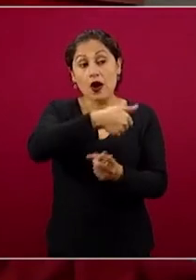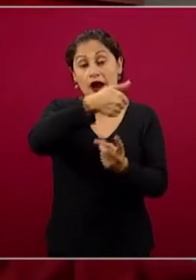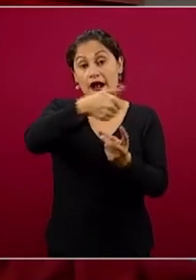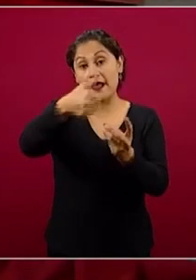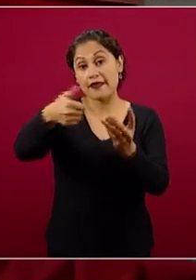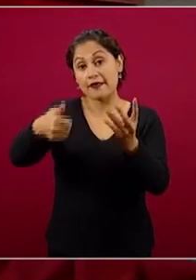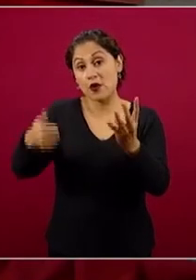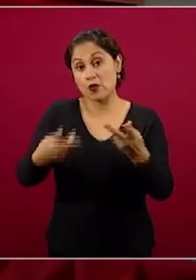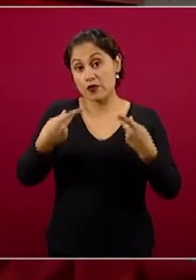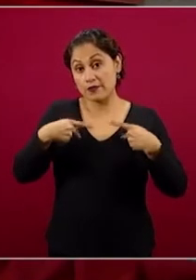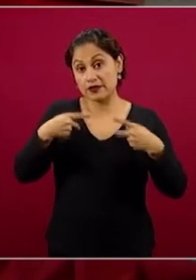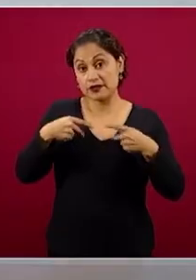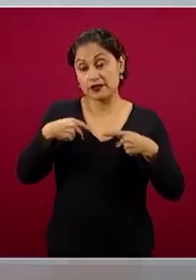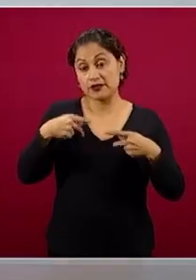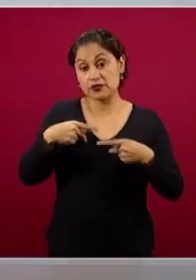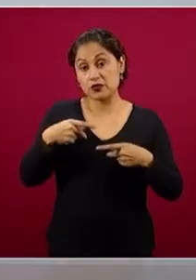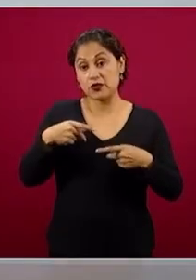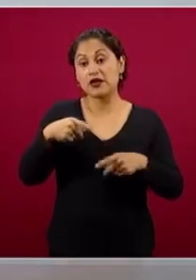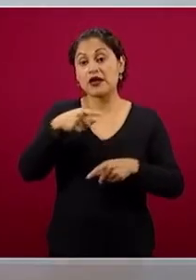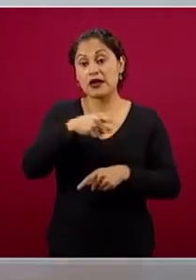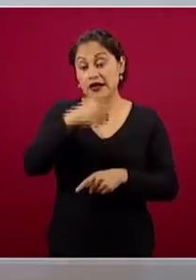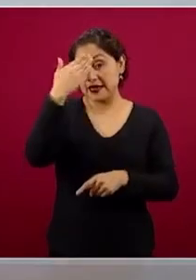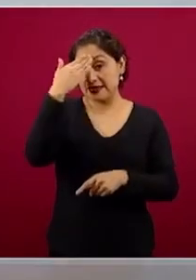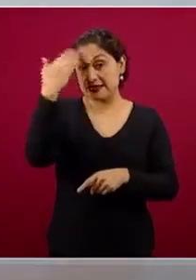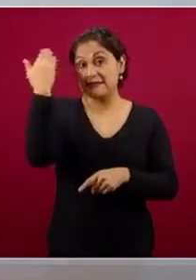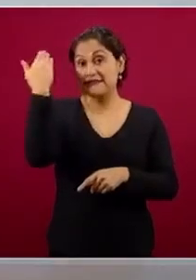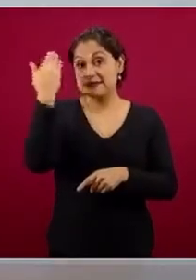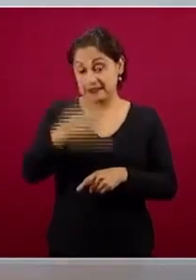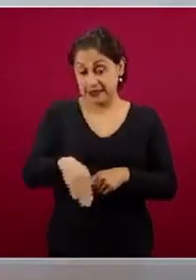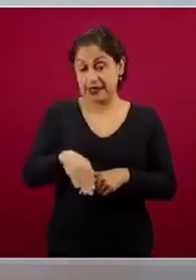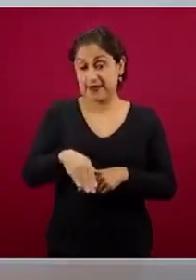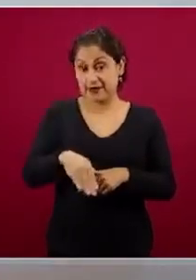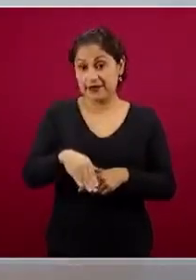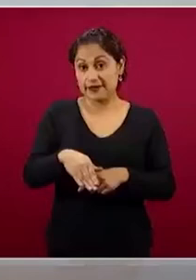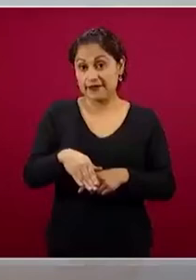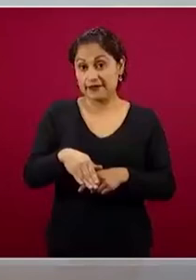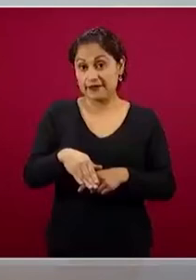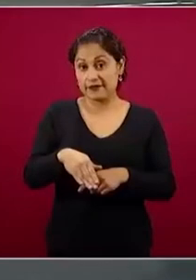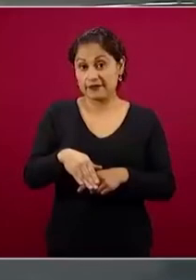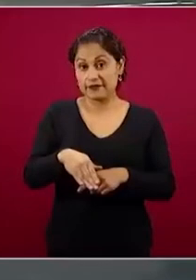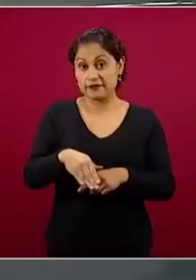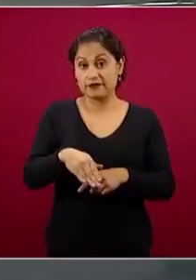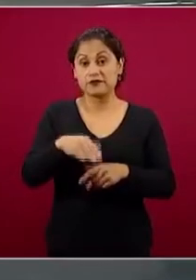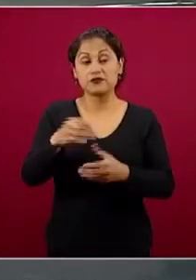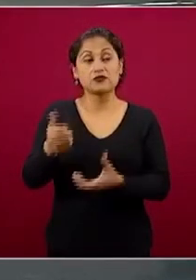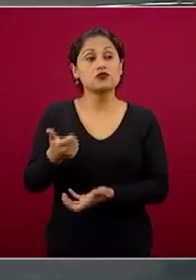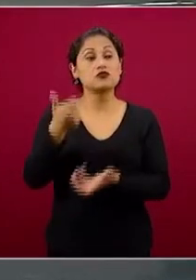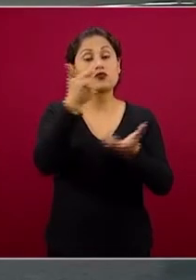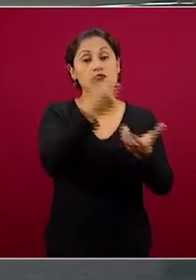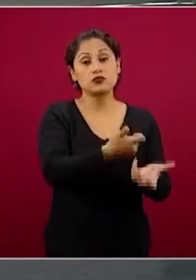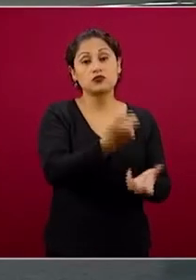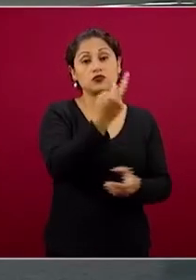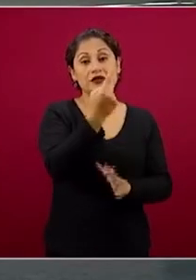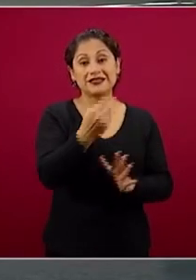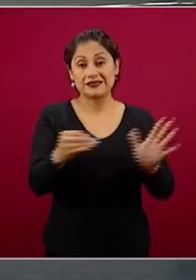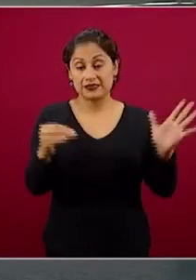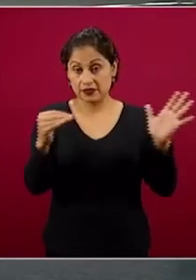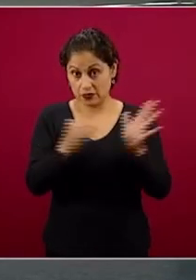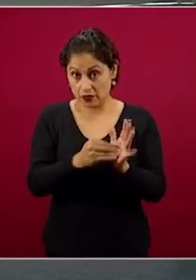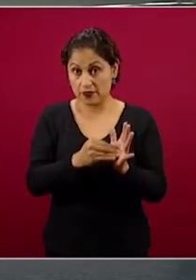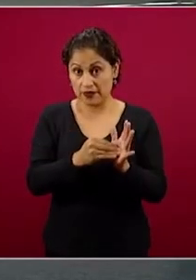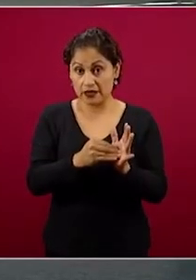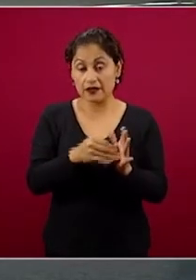16 mil 961, hacerle entrega de los 25 mil pesos, logramos dispersar